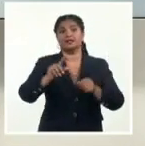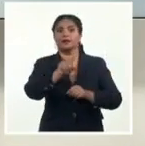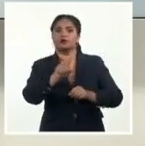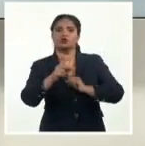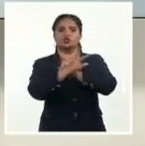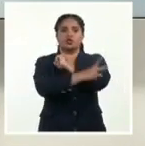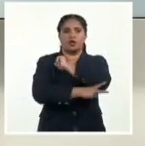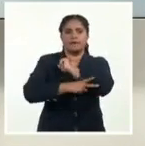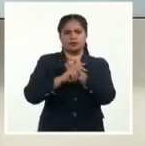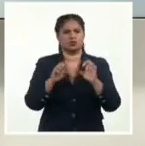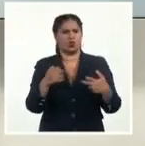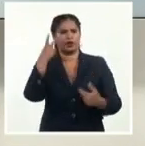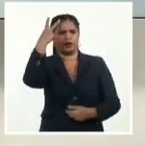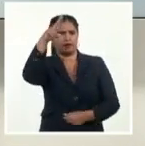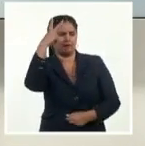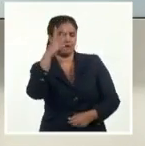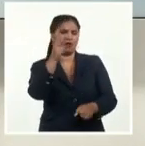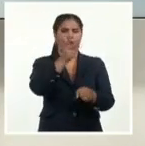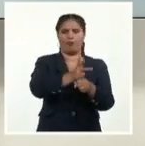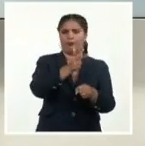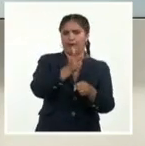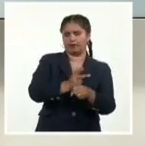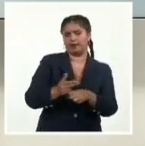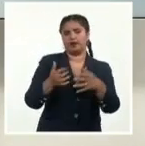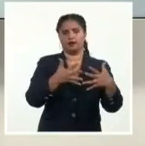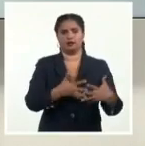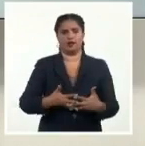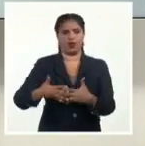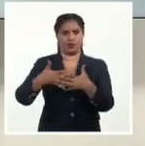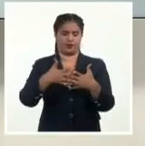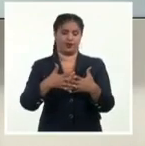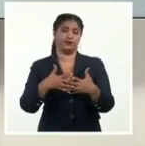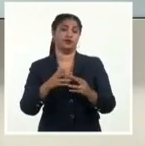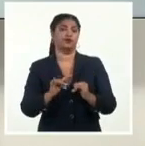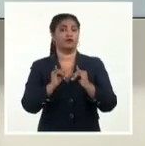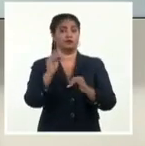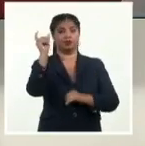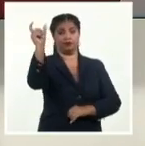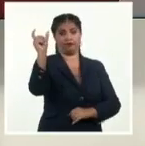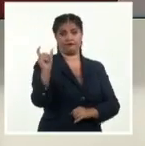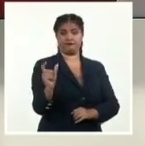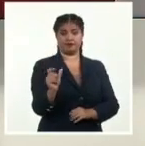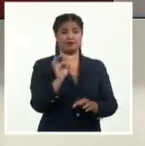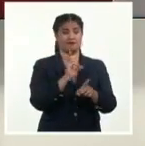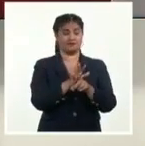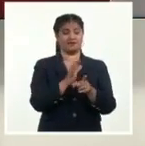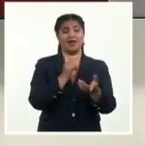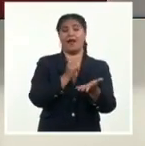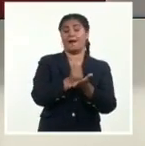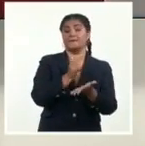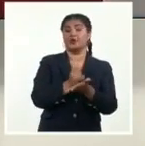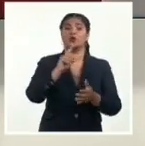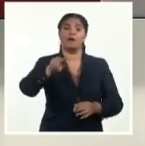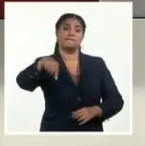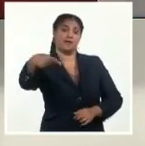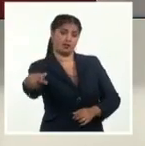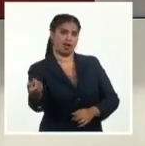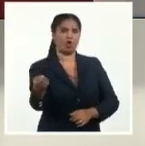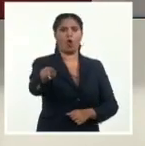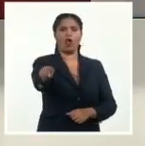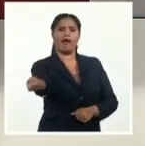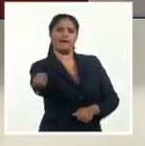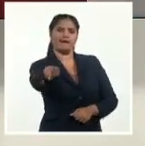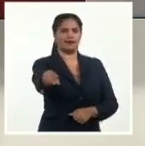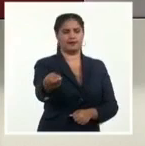que destacan México, Guatemala y Estados Unidos. Según el cronograma oficial, la cita comienza este miércoles con la esgrima individual para ambos